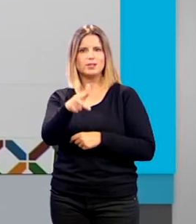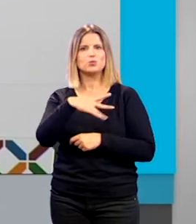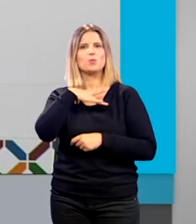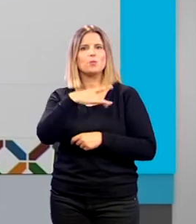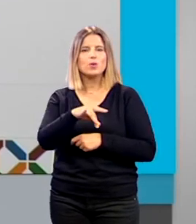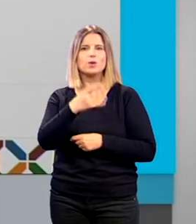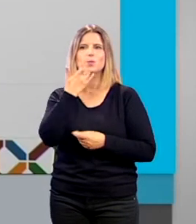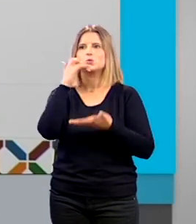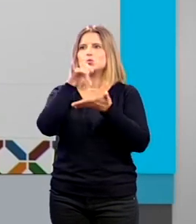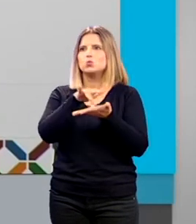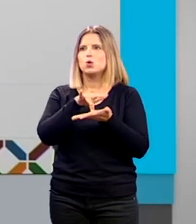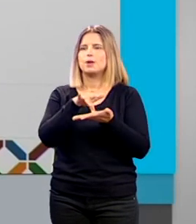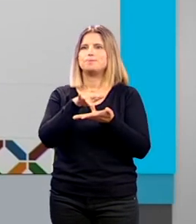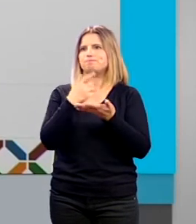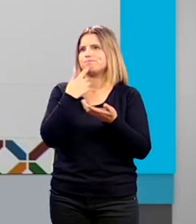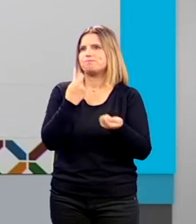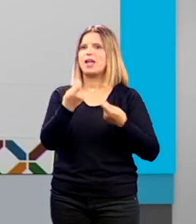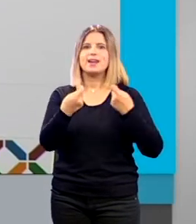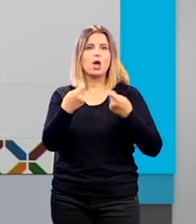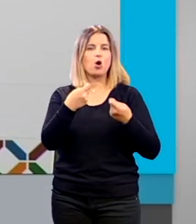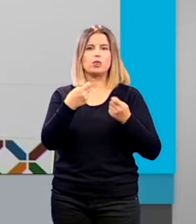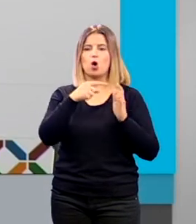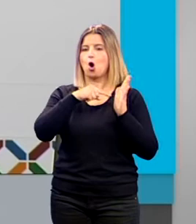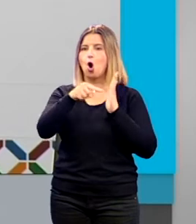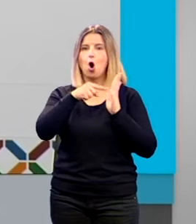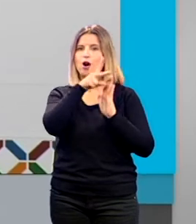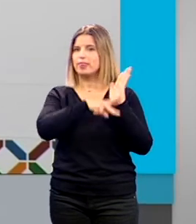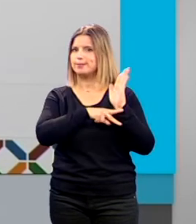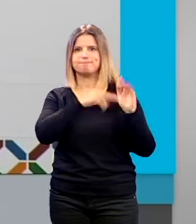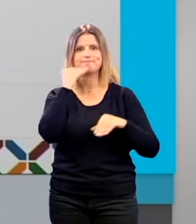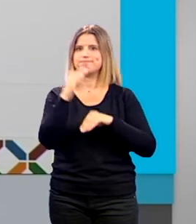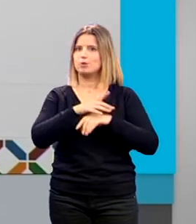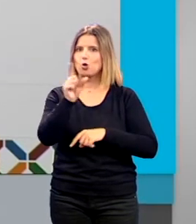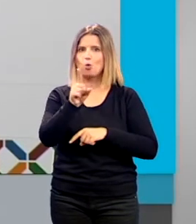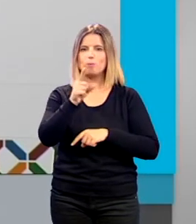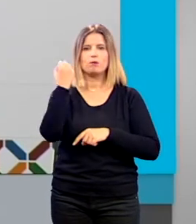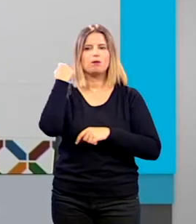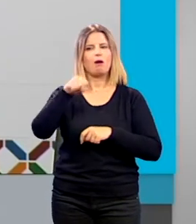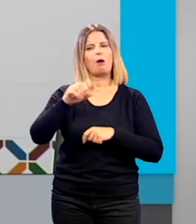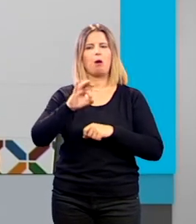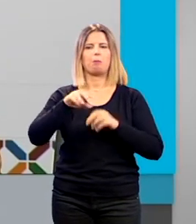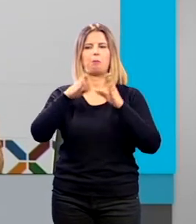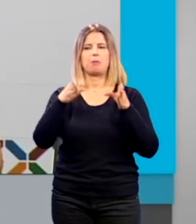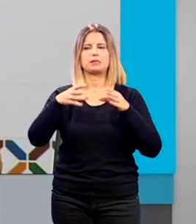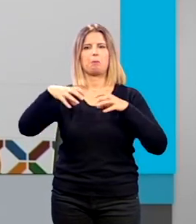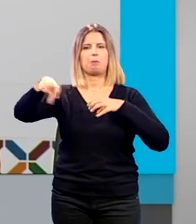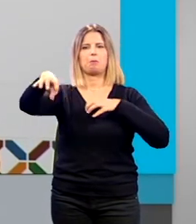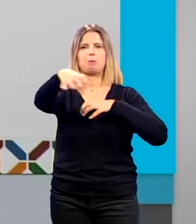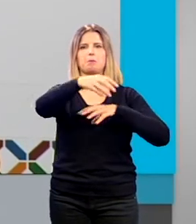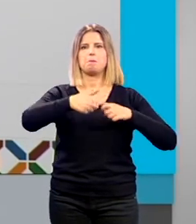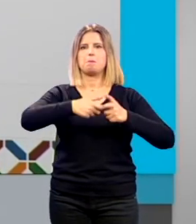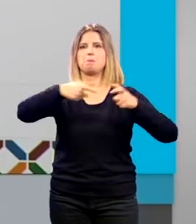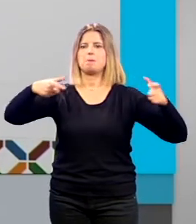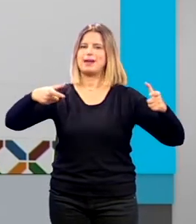en aquellos negocios donde se esté incumpliendo la ordenanza o se esté ocupando más espacio del autorizado